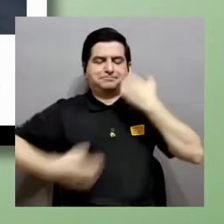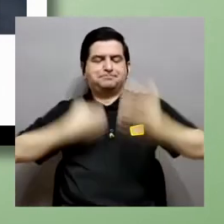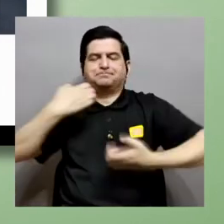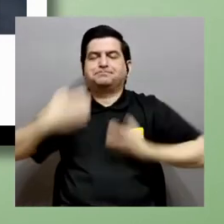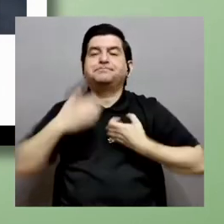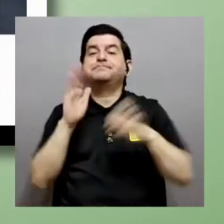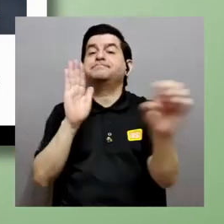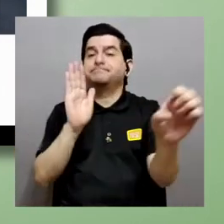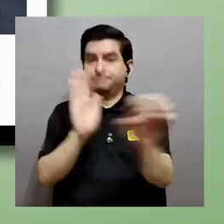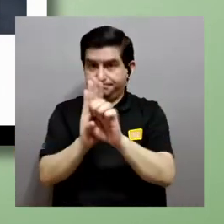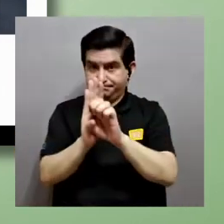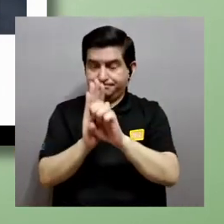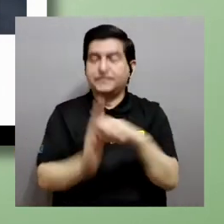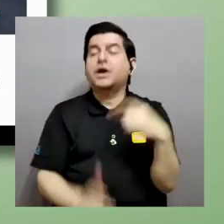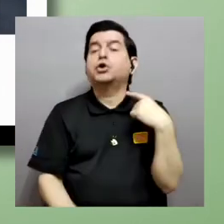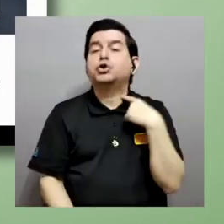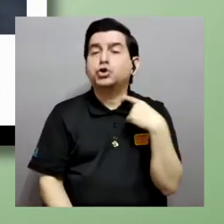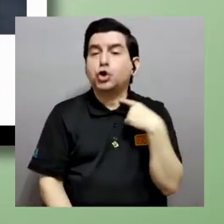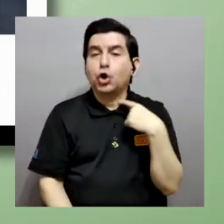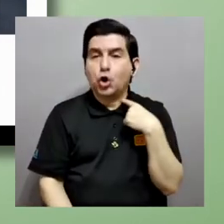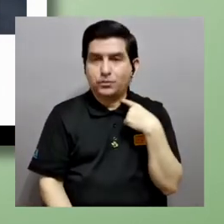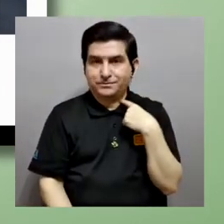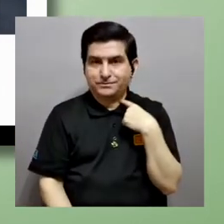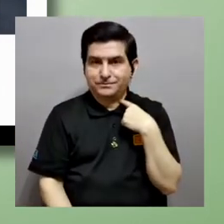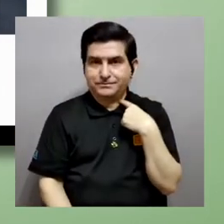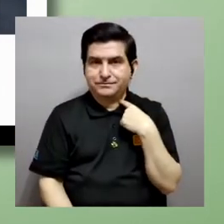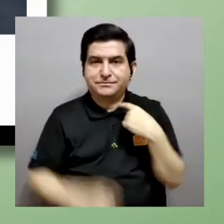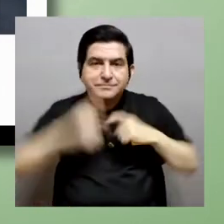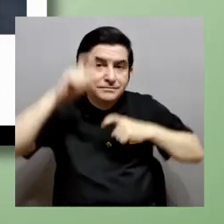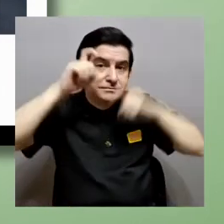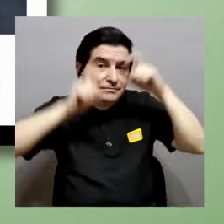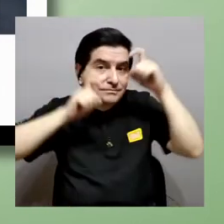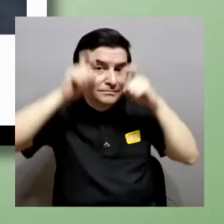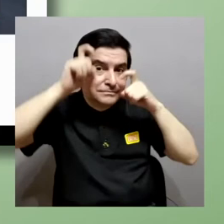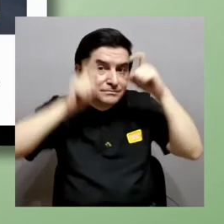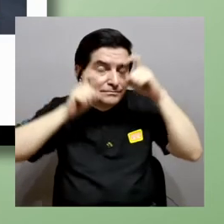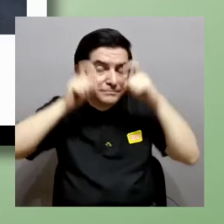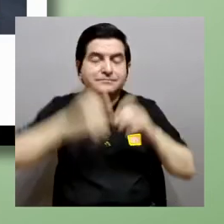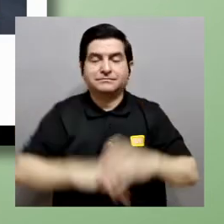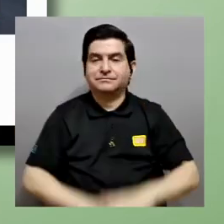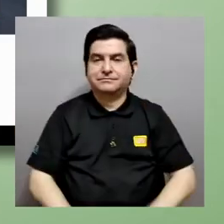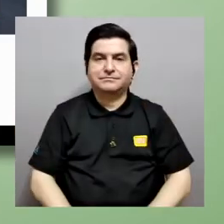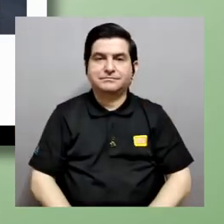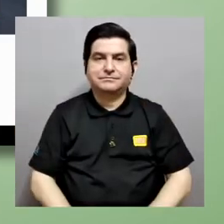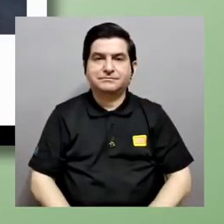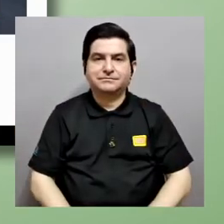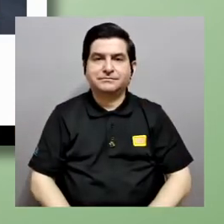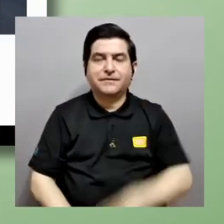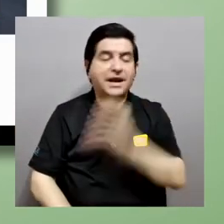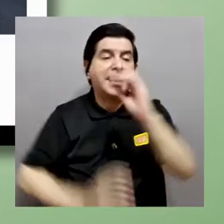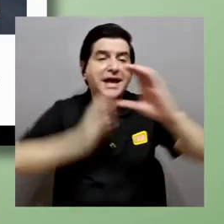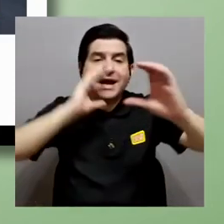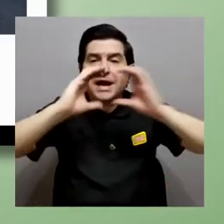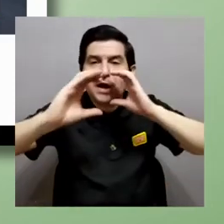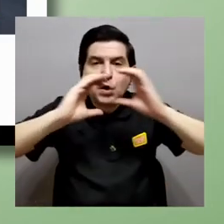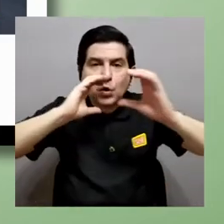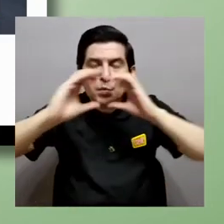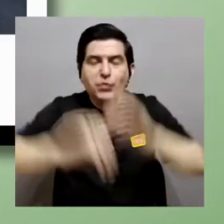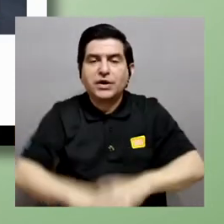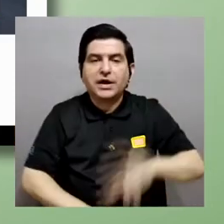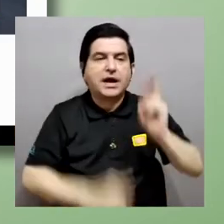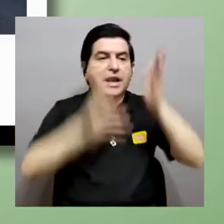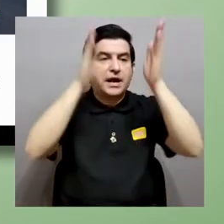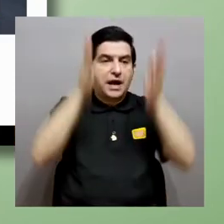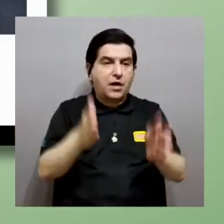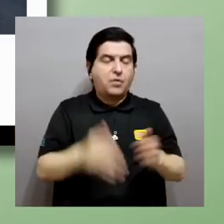emociones. Por ejemplo, el tono de la voz, expresiones faciales y le comunicamos